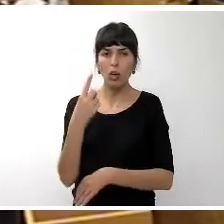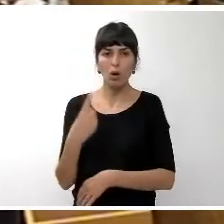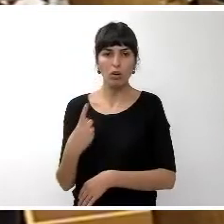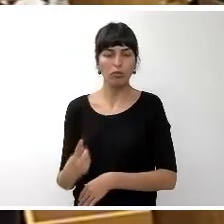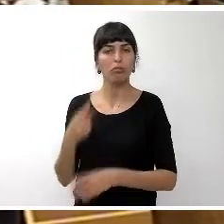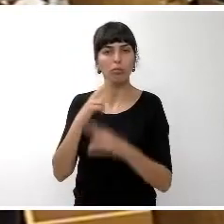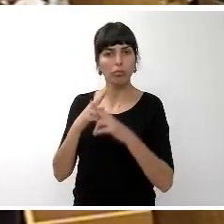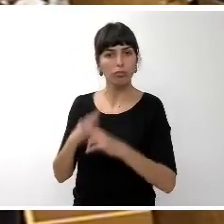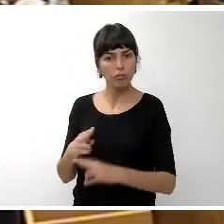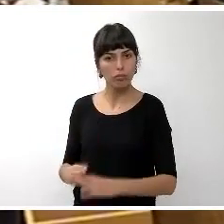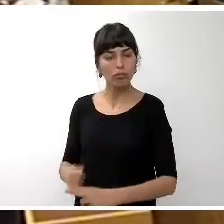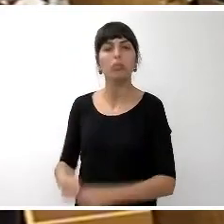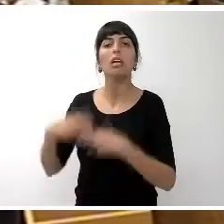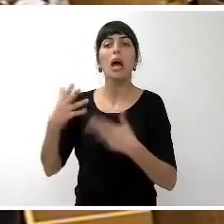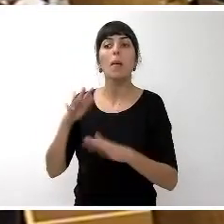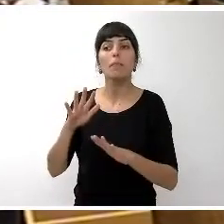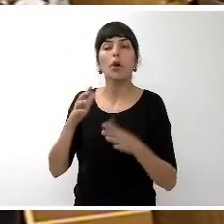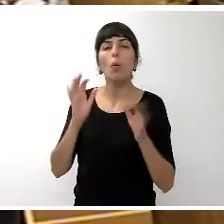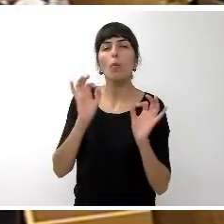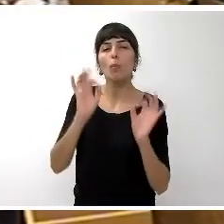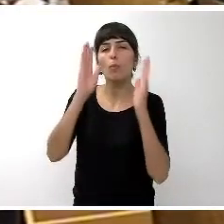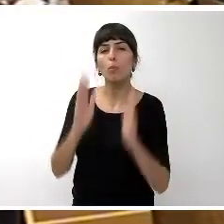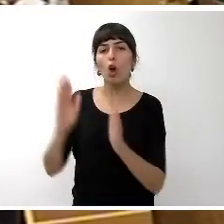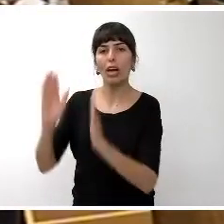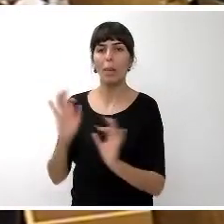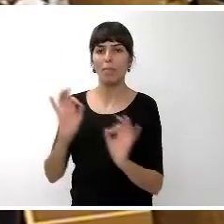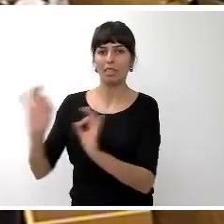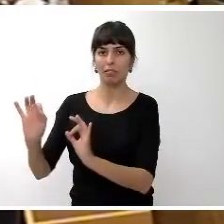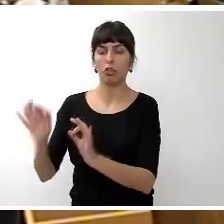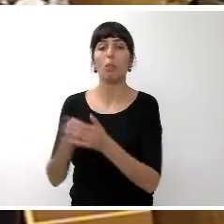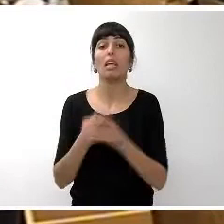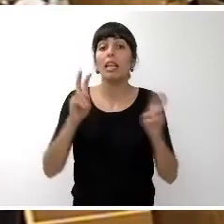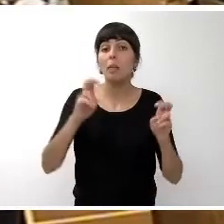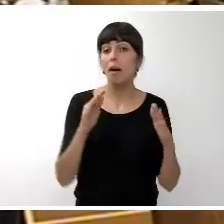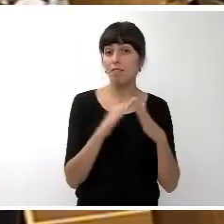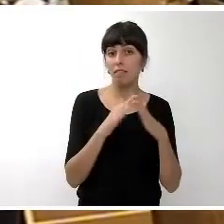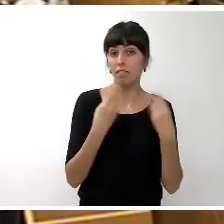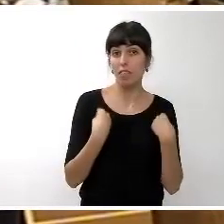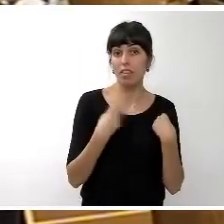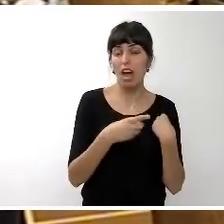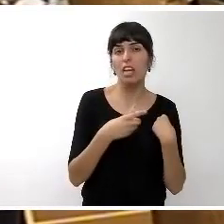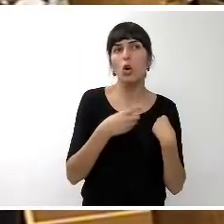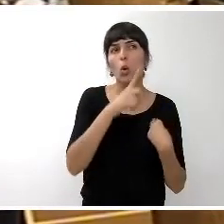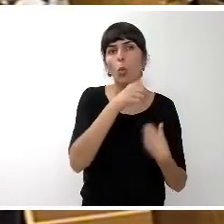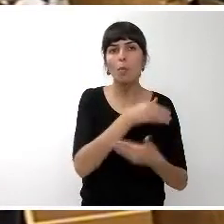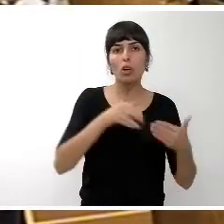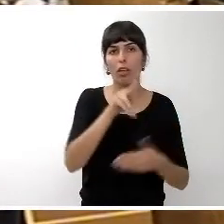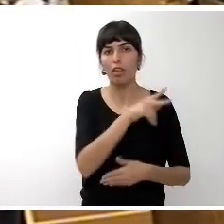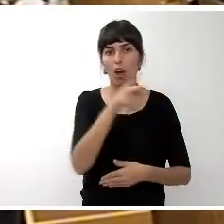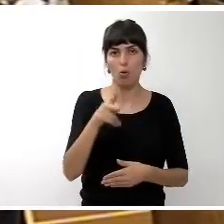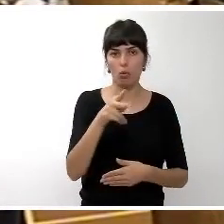en determinados bloques y en materia de vivienda encontramos en el propio presupuesto un millón de euros para